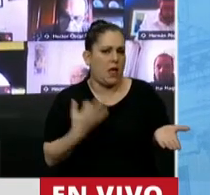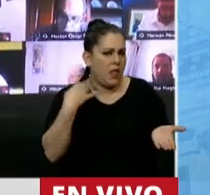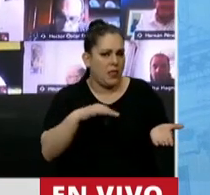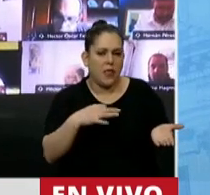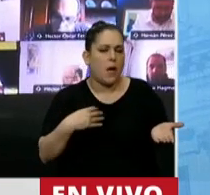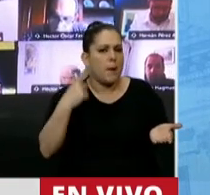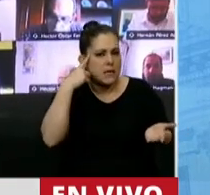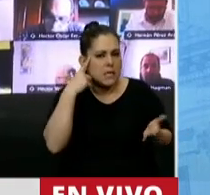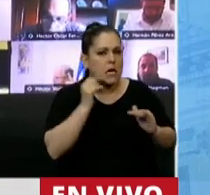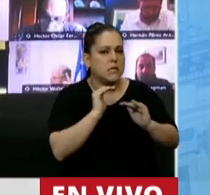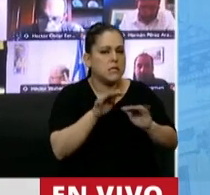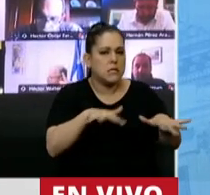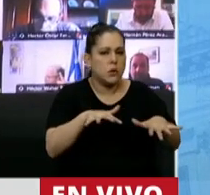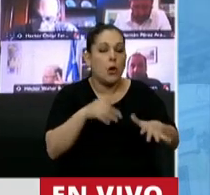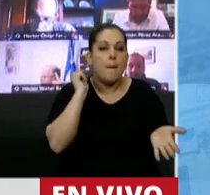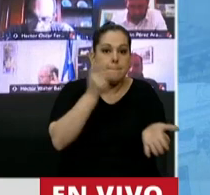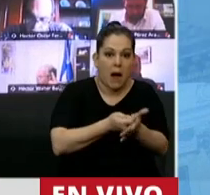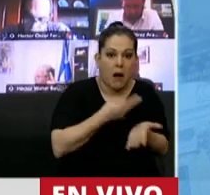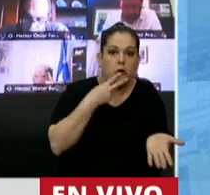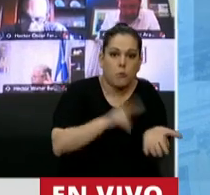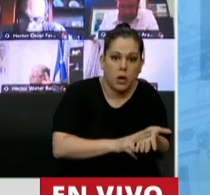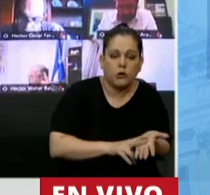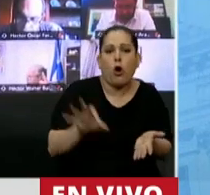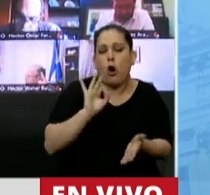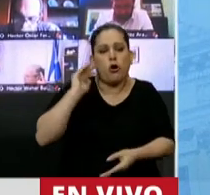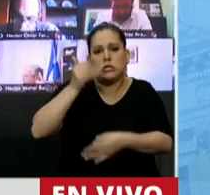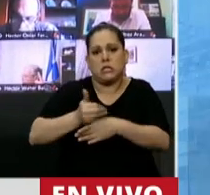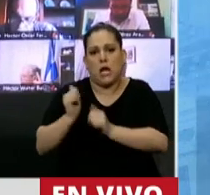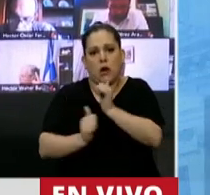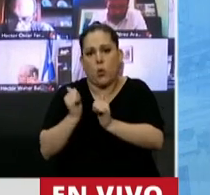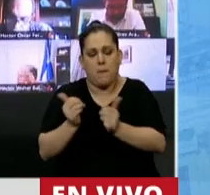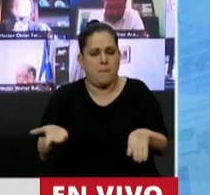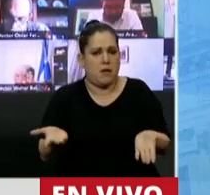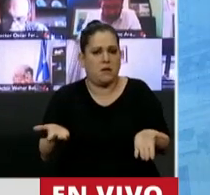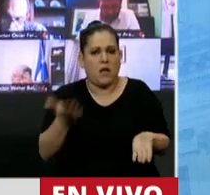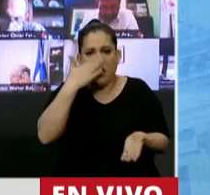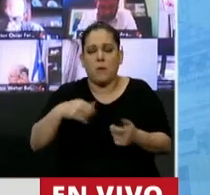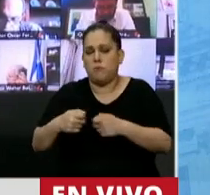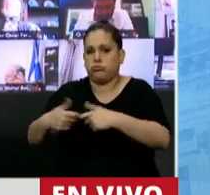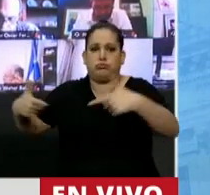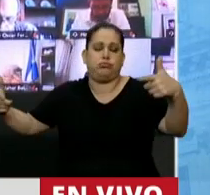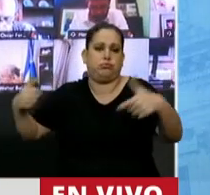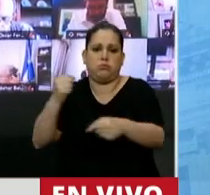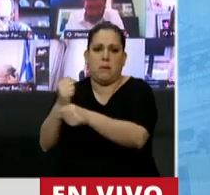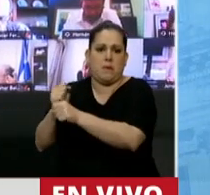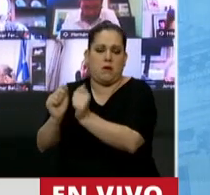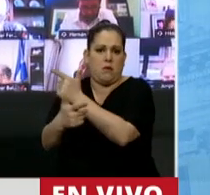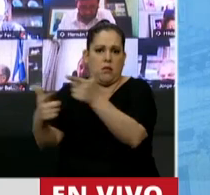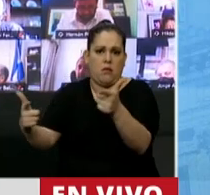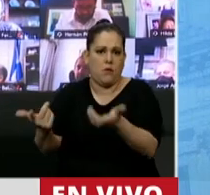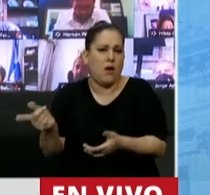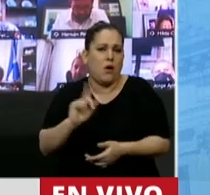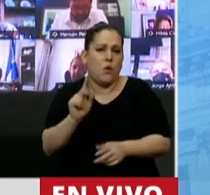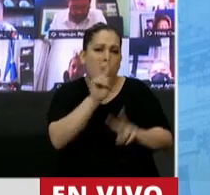esta situación. O pago mis impuestos o cierro mi empresa y dejo el tendal de desempleados. No busquemos en el